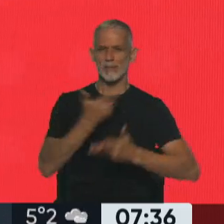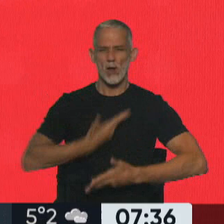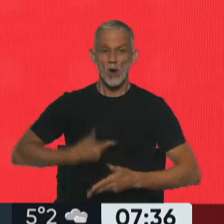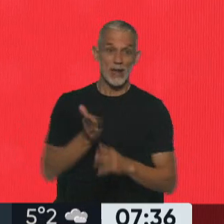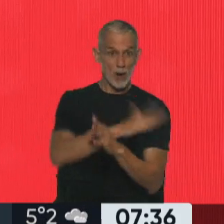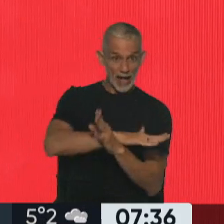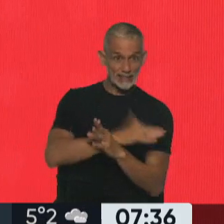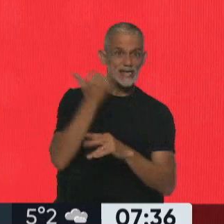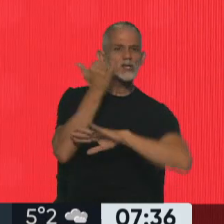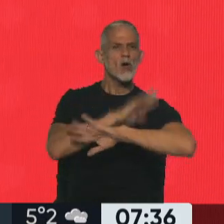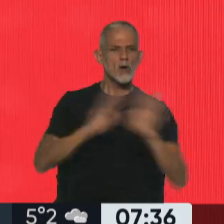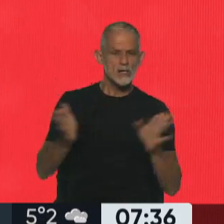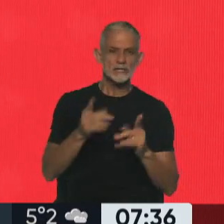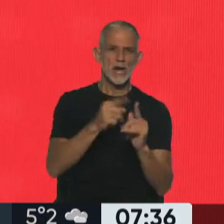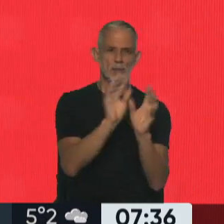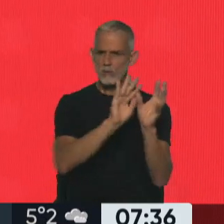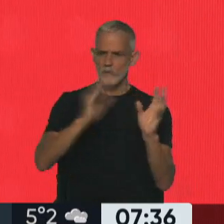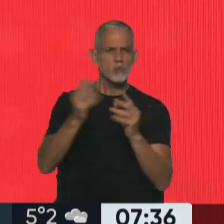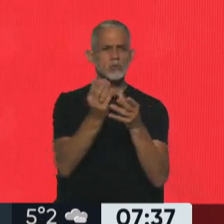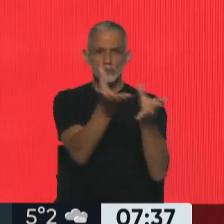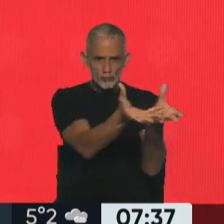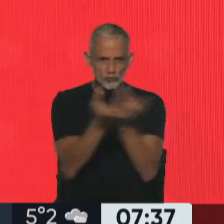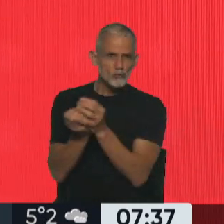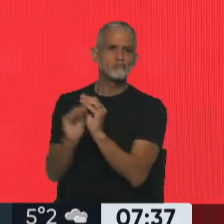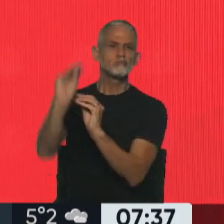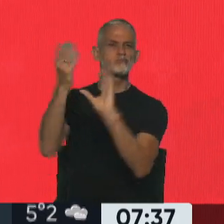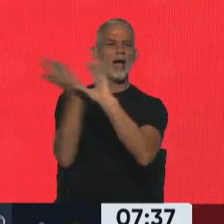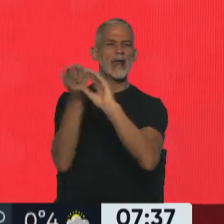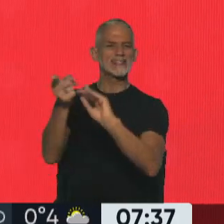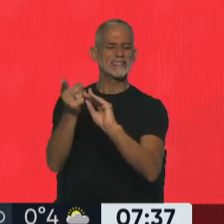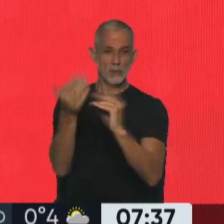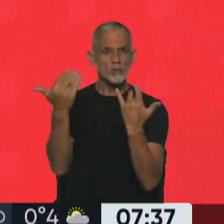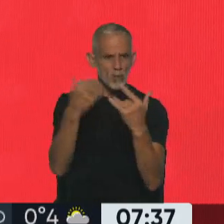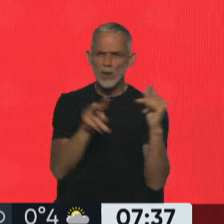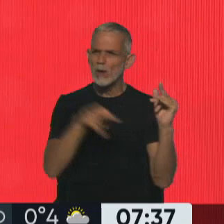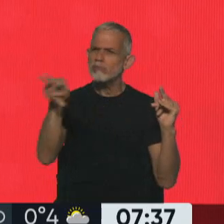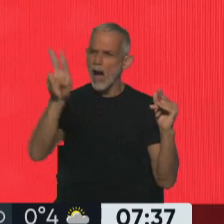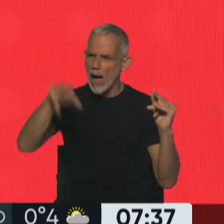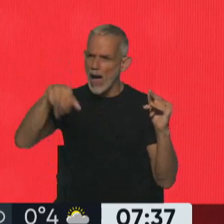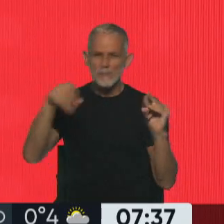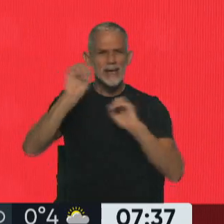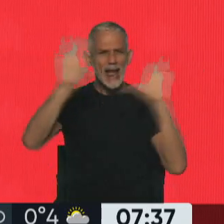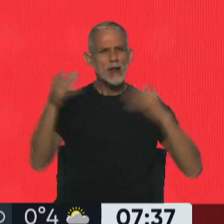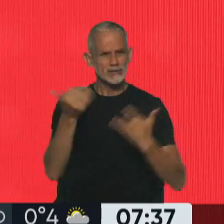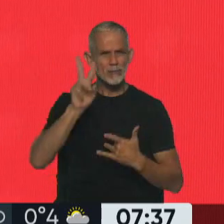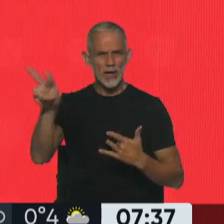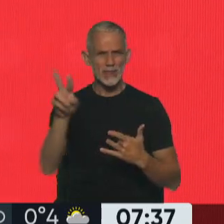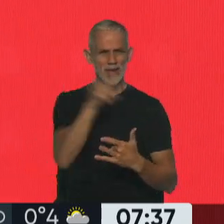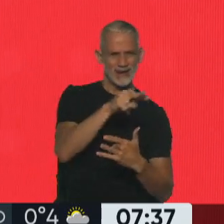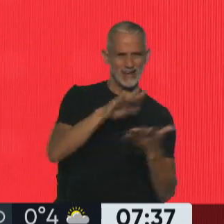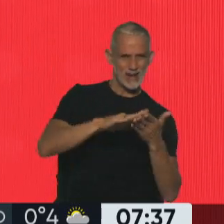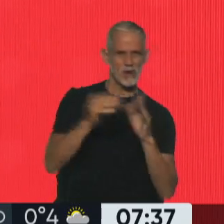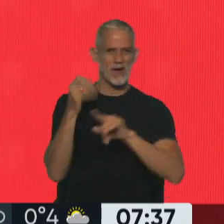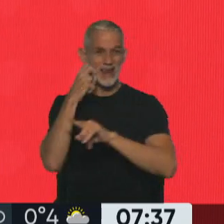anterior fueron espejadas, archivadas, también se puede acceder. Y todo esto tiene que ser transparente. Pero poco a poco se va a ordenar